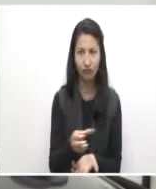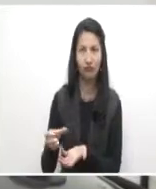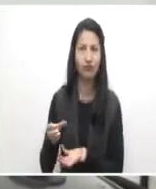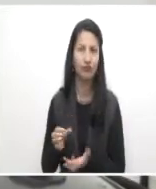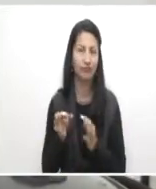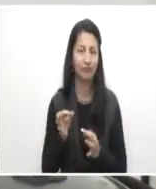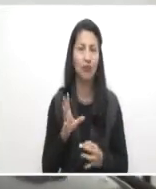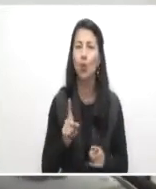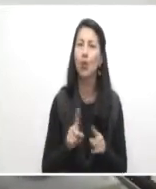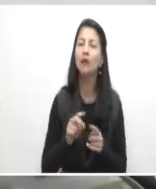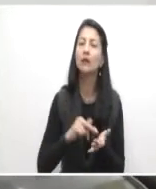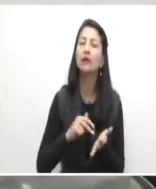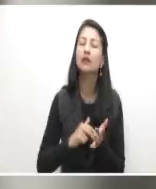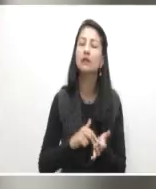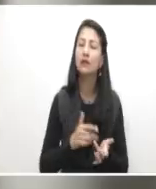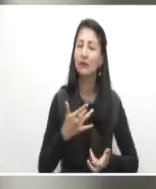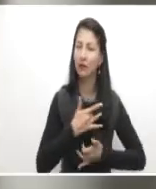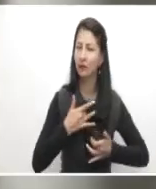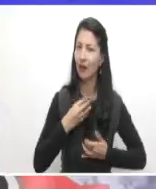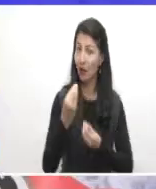una alimentación sana.